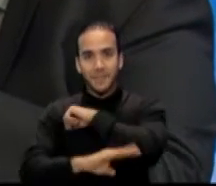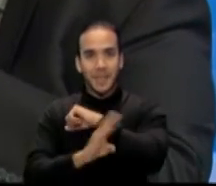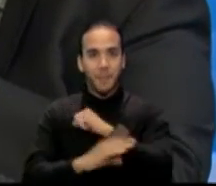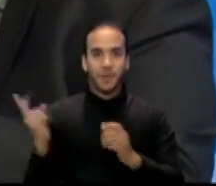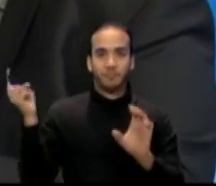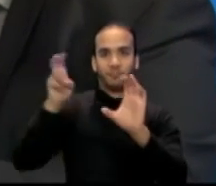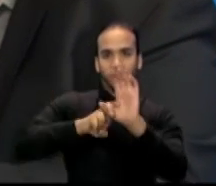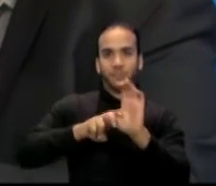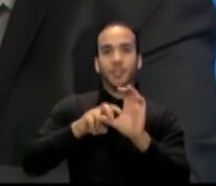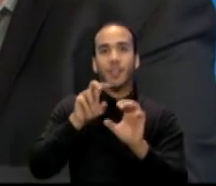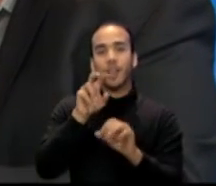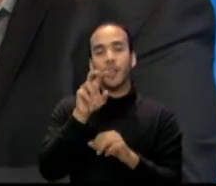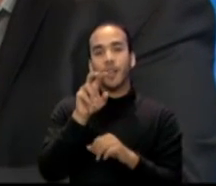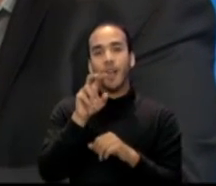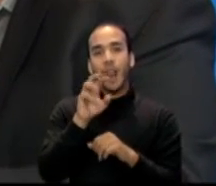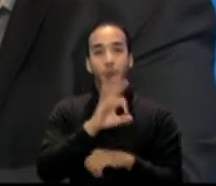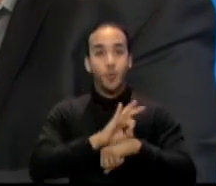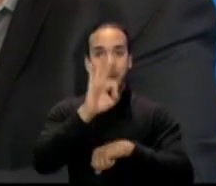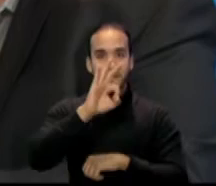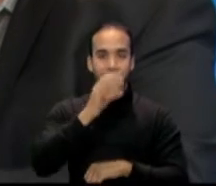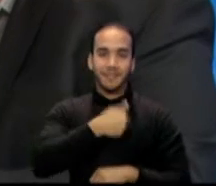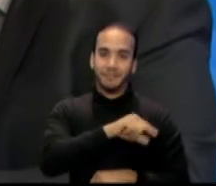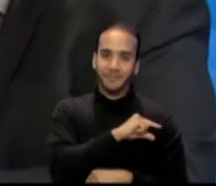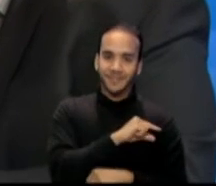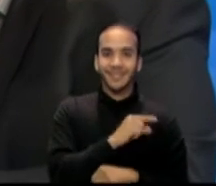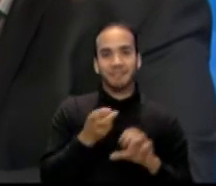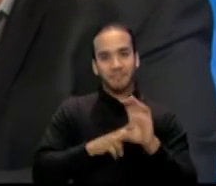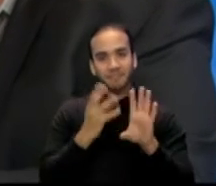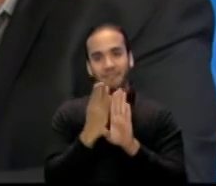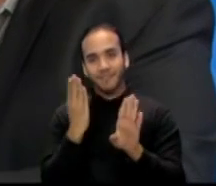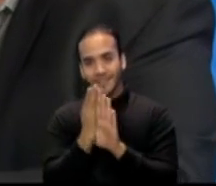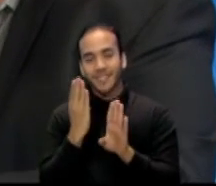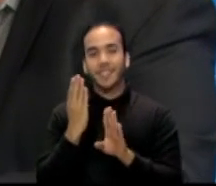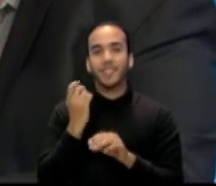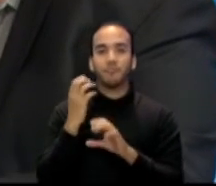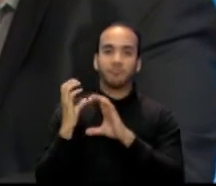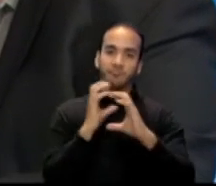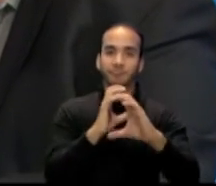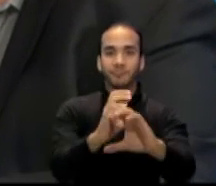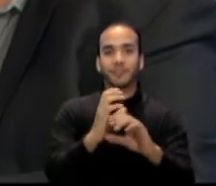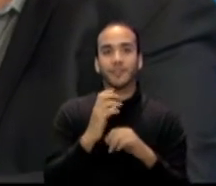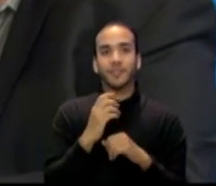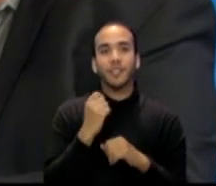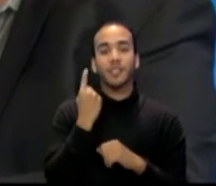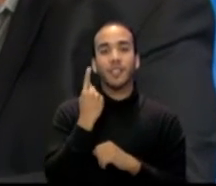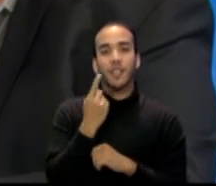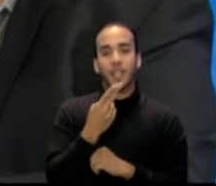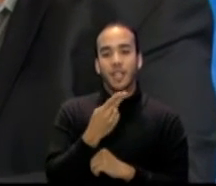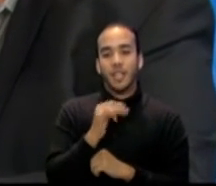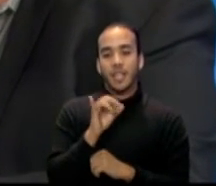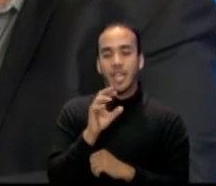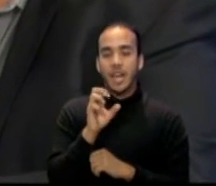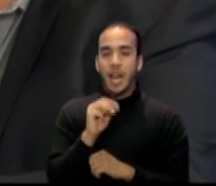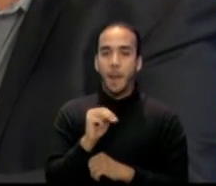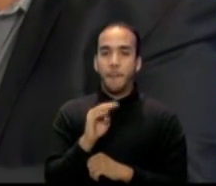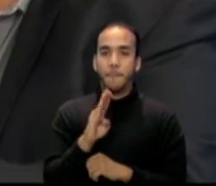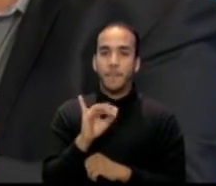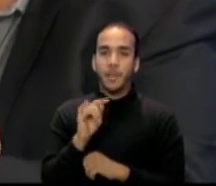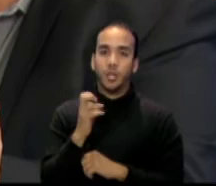monten en una guaguita que los va llevar al Irán Bízon. La marcha empieza a las 10 en el Irán Bízon, saliendo hacia el colegio, luego de un acto protocolar